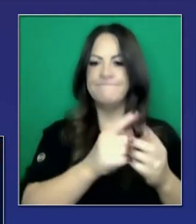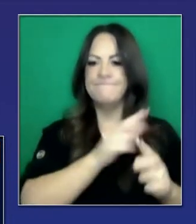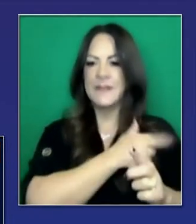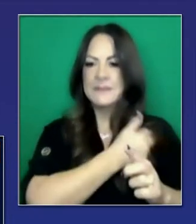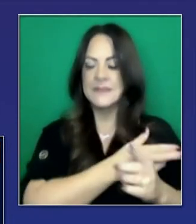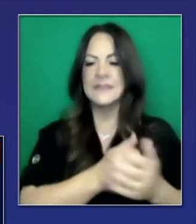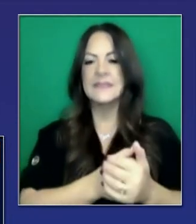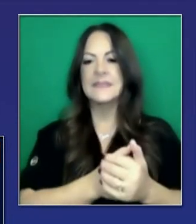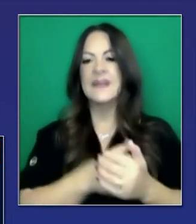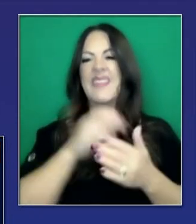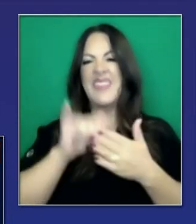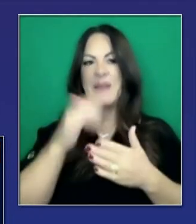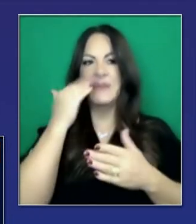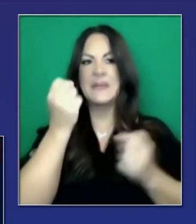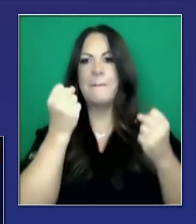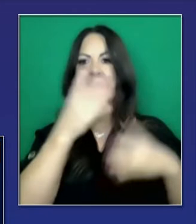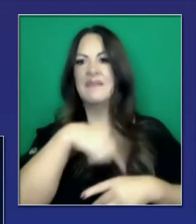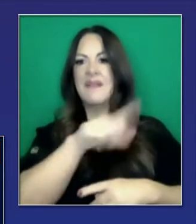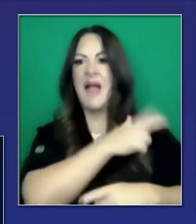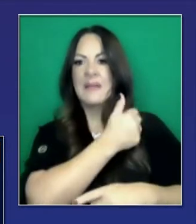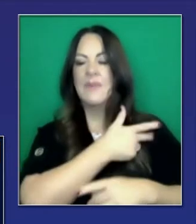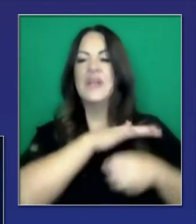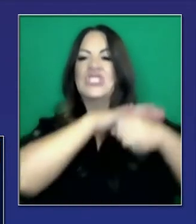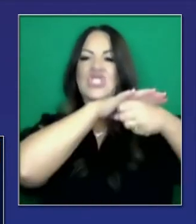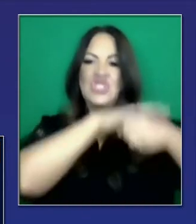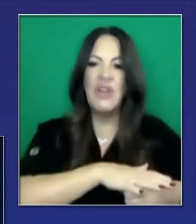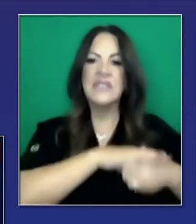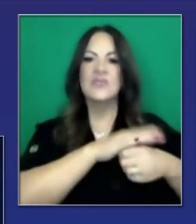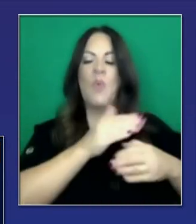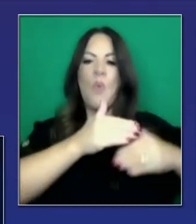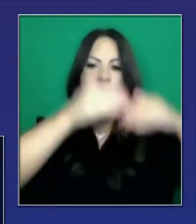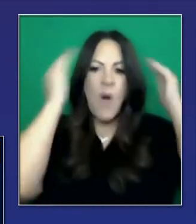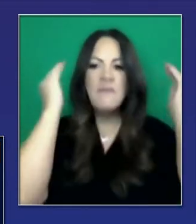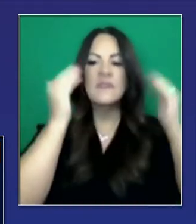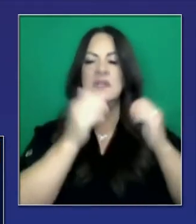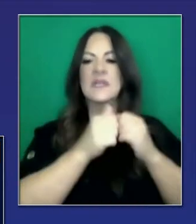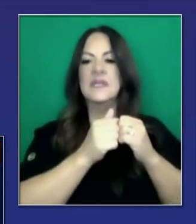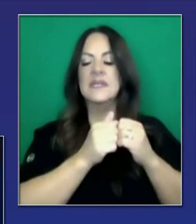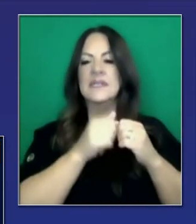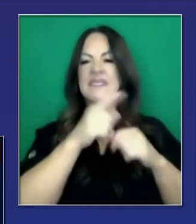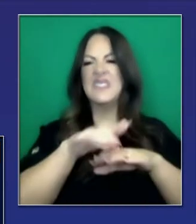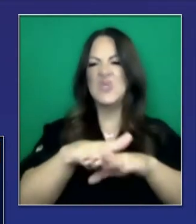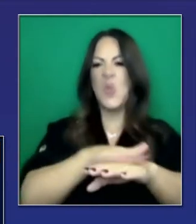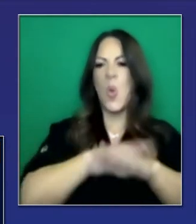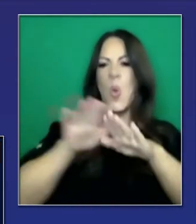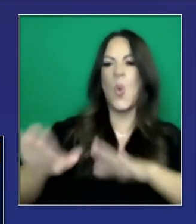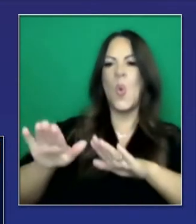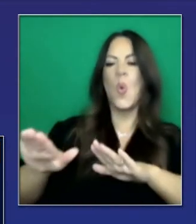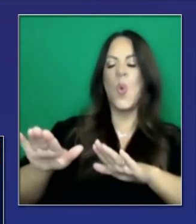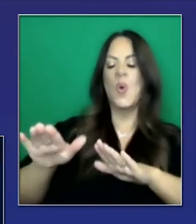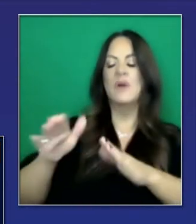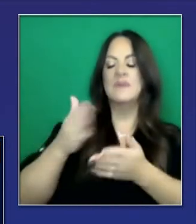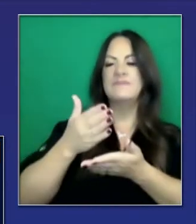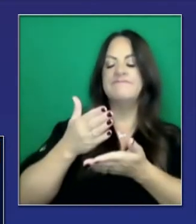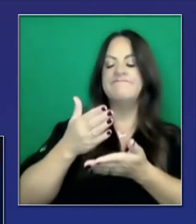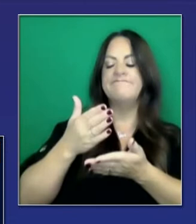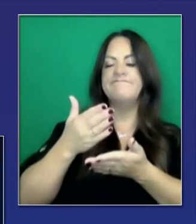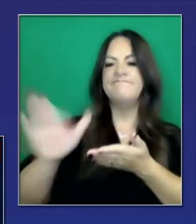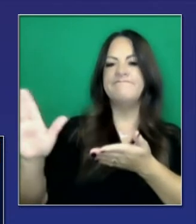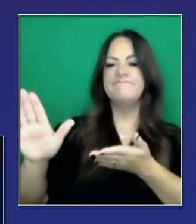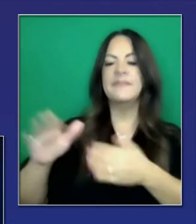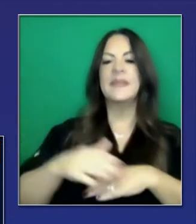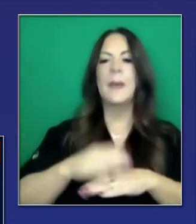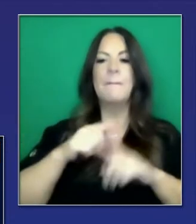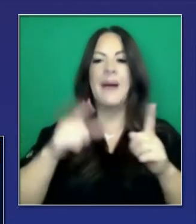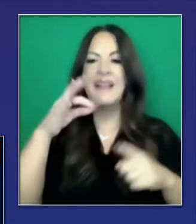se ve en el condado de Los Ángeles. El cuidado de atención de emergencia, por supuesto, está bajo gran presión. Tal vez